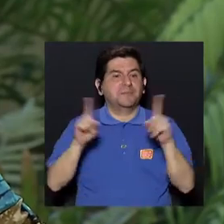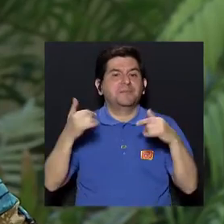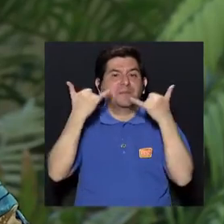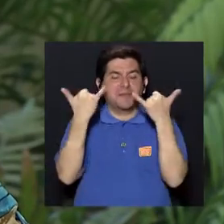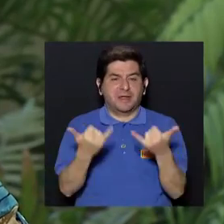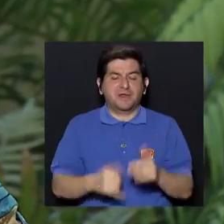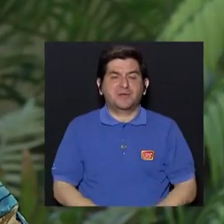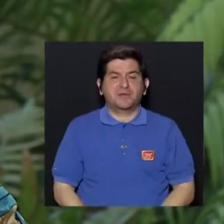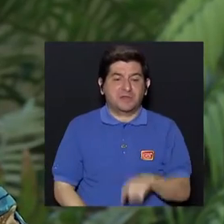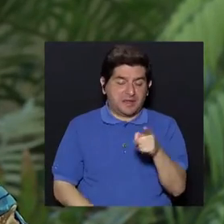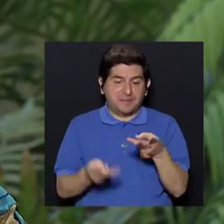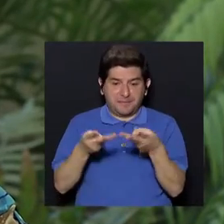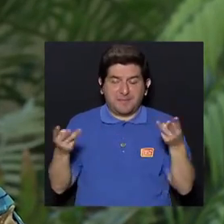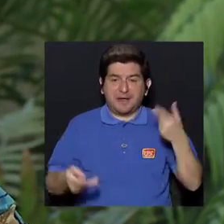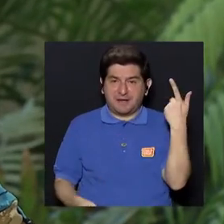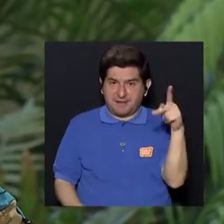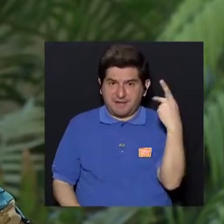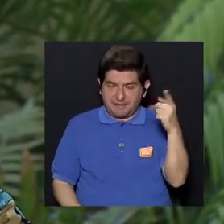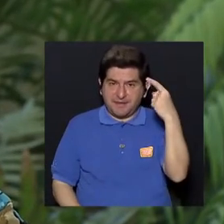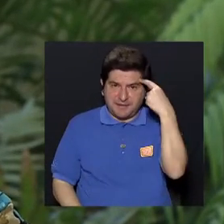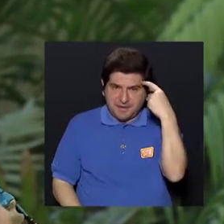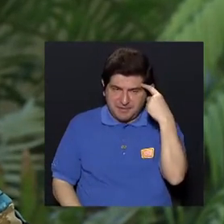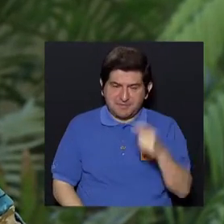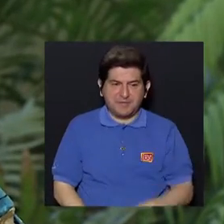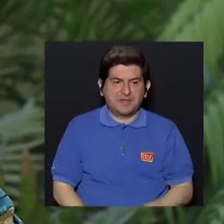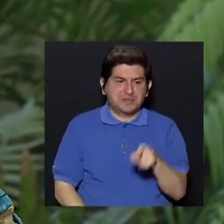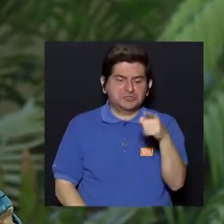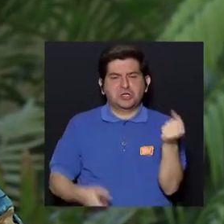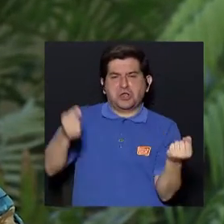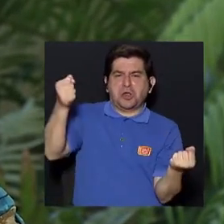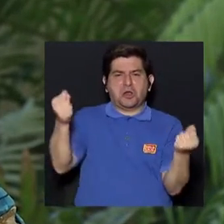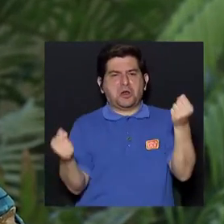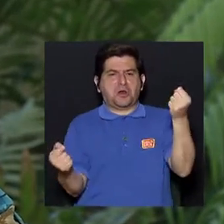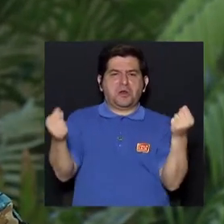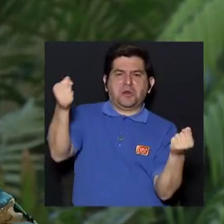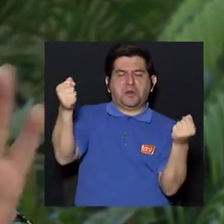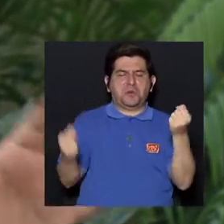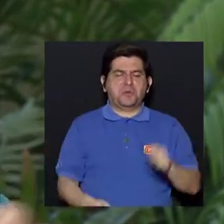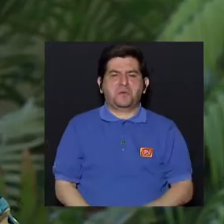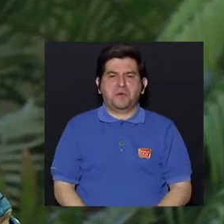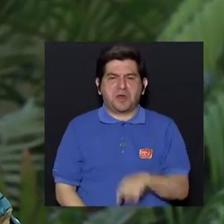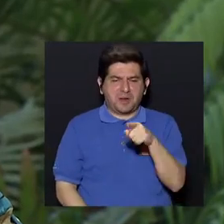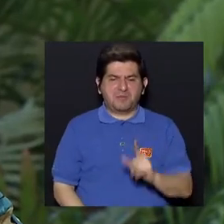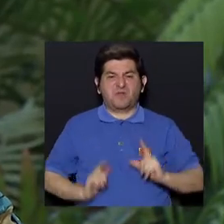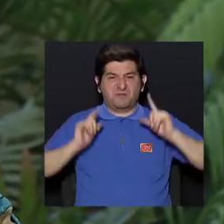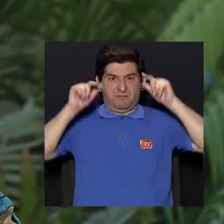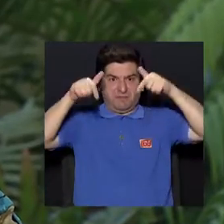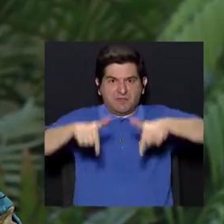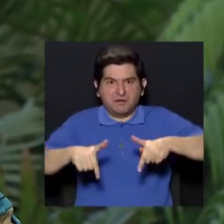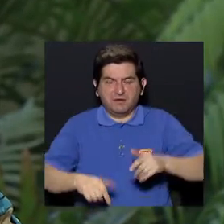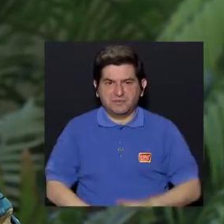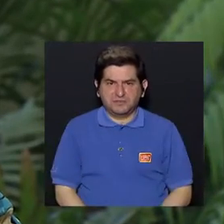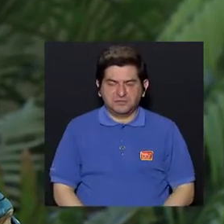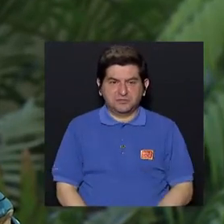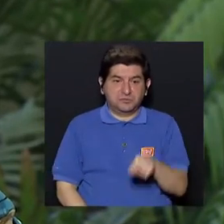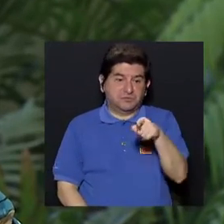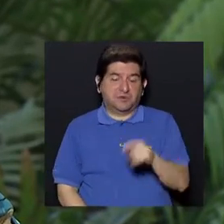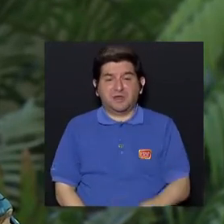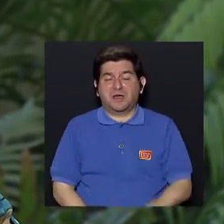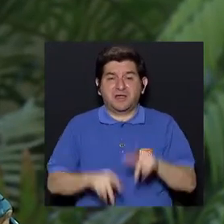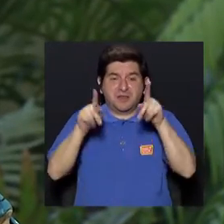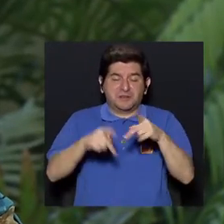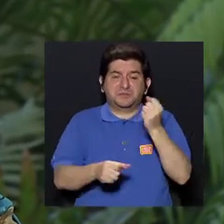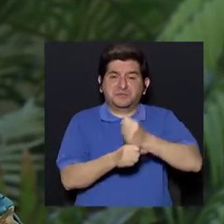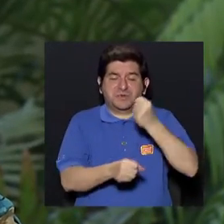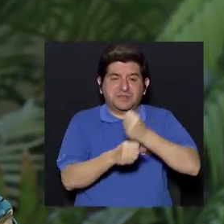ya de un residuo peligroso, digamos imagínate lo que es ponerlo en el camión, ¿verdad? Que se lo lleven la basura, los recolectores